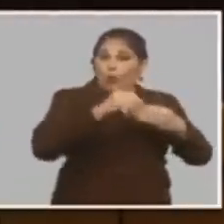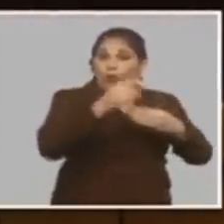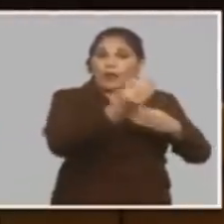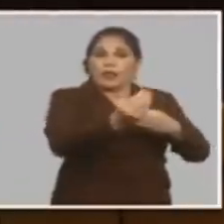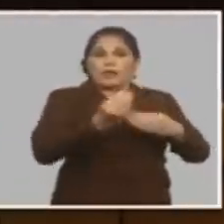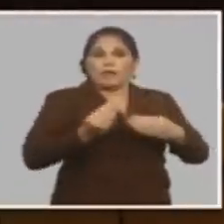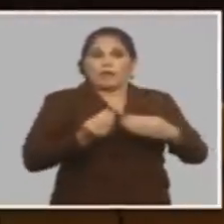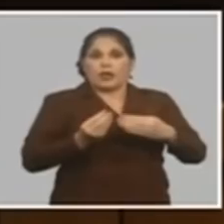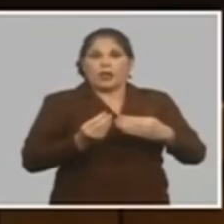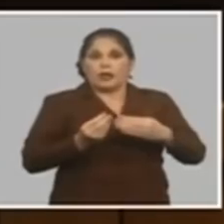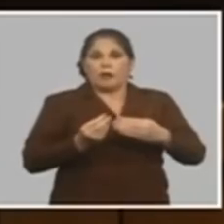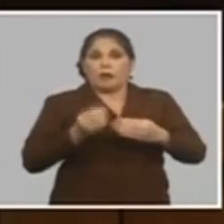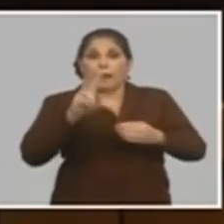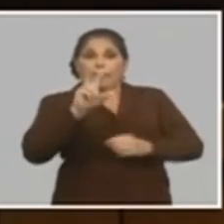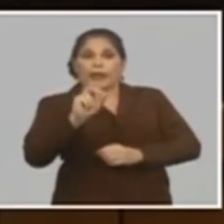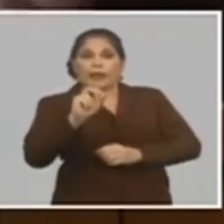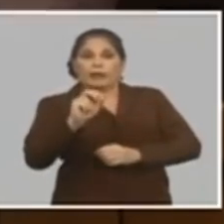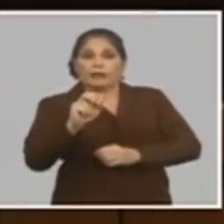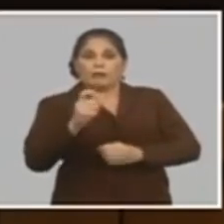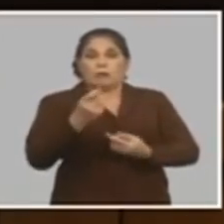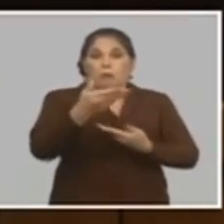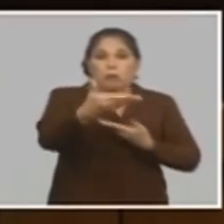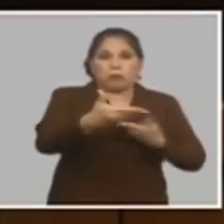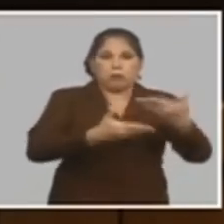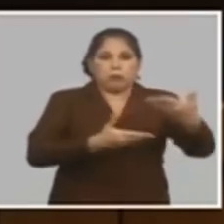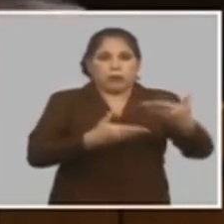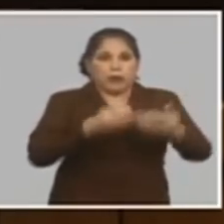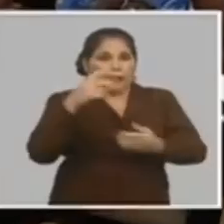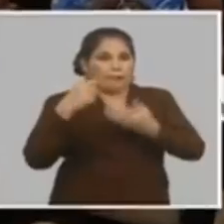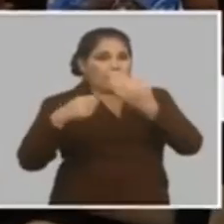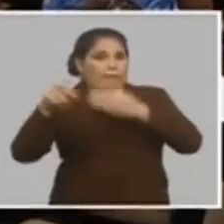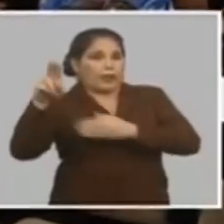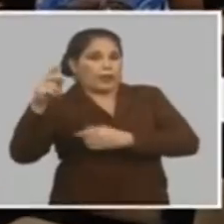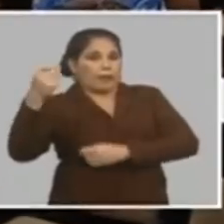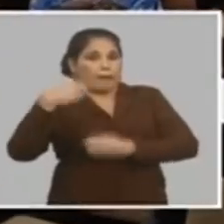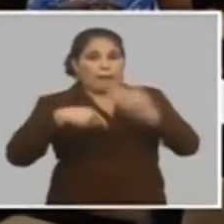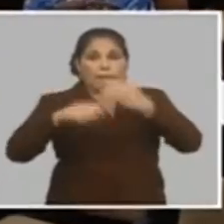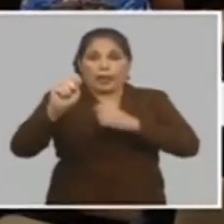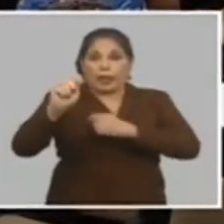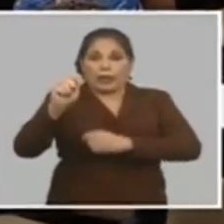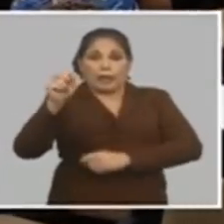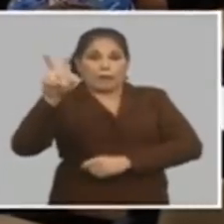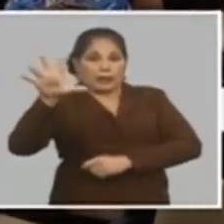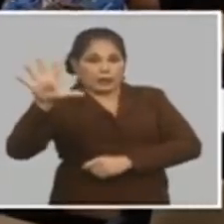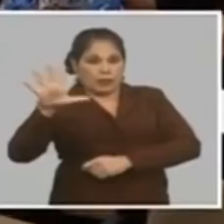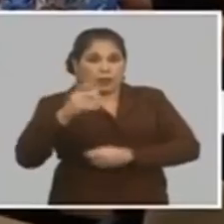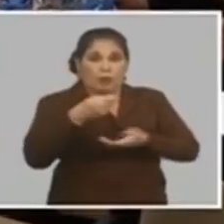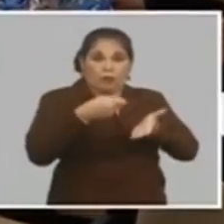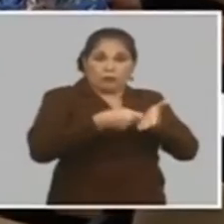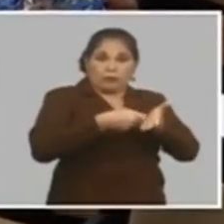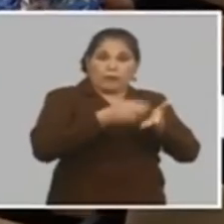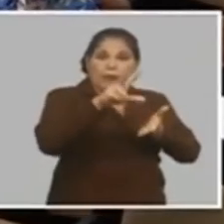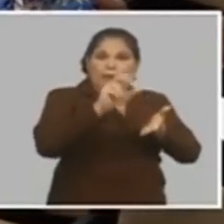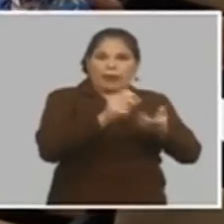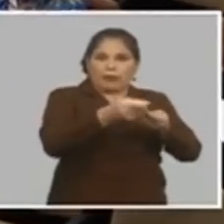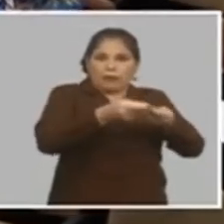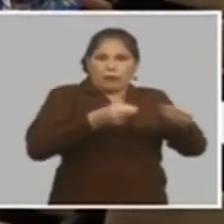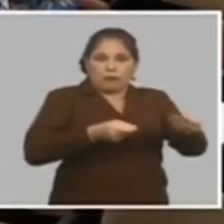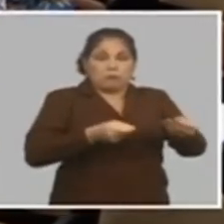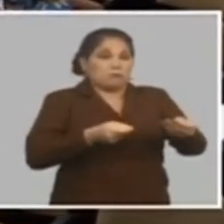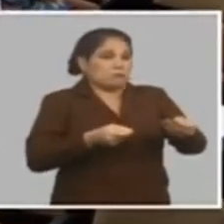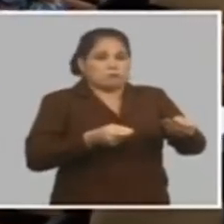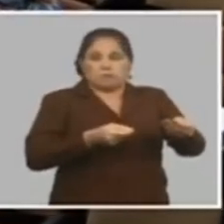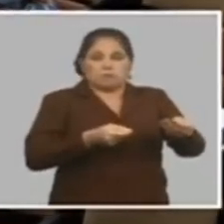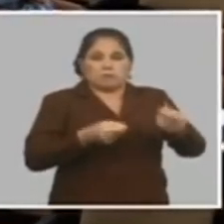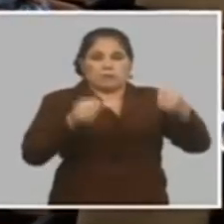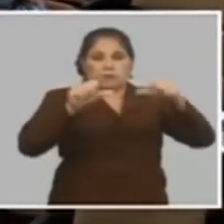viene para acá y forma precios por 20 y de uno lo vendió en 20 que efecto negativo tiene la devaluación si usted trasladó a su precio la